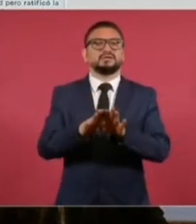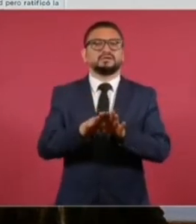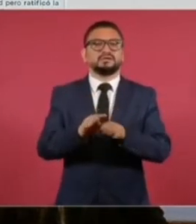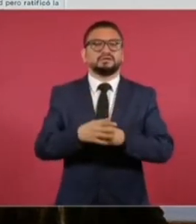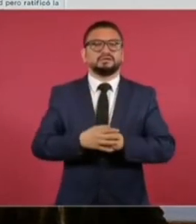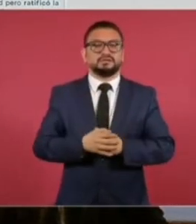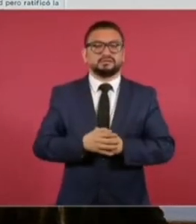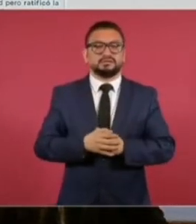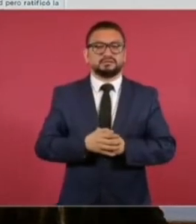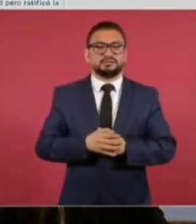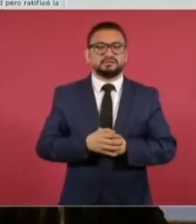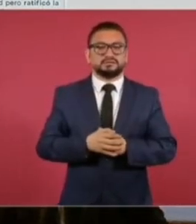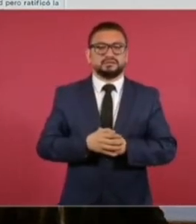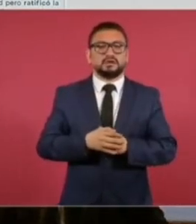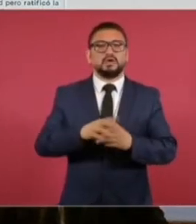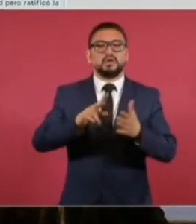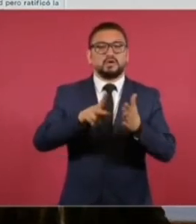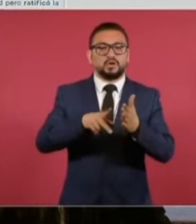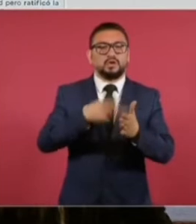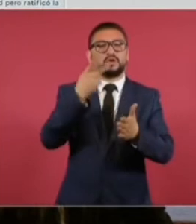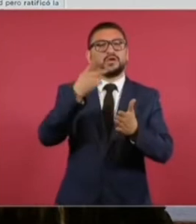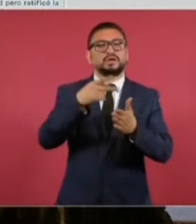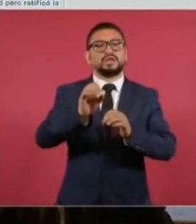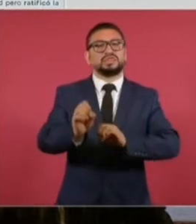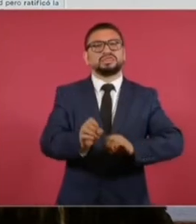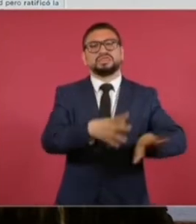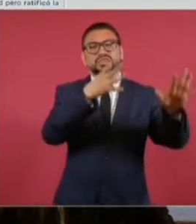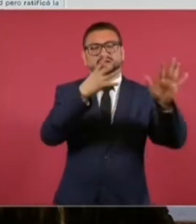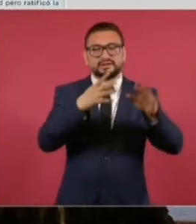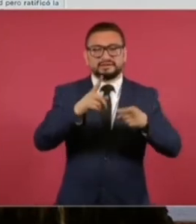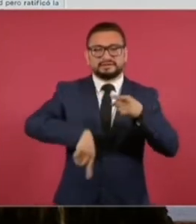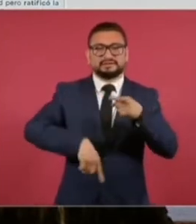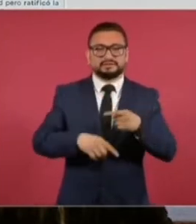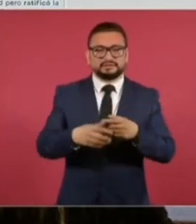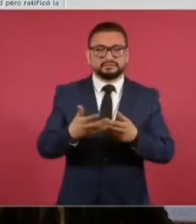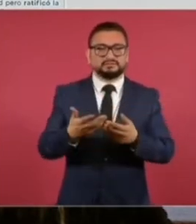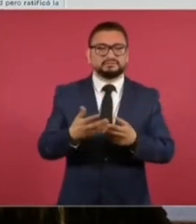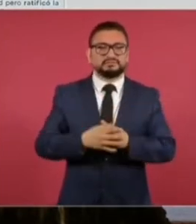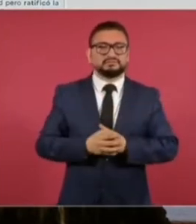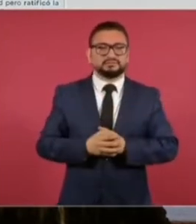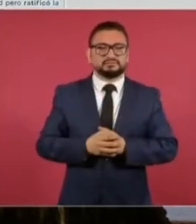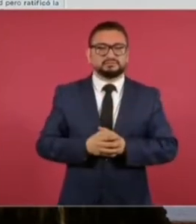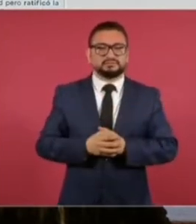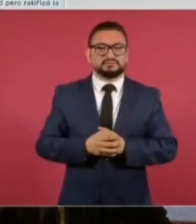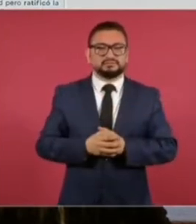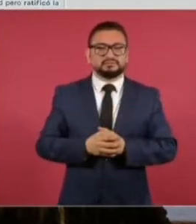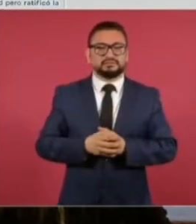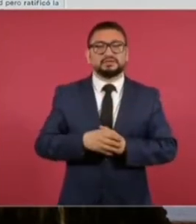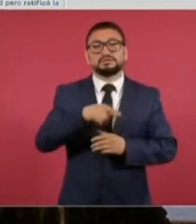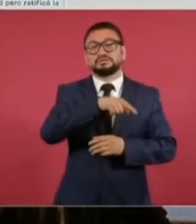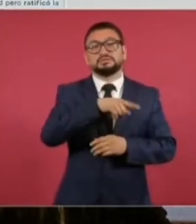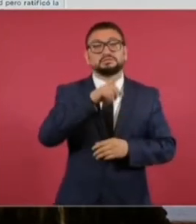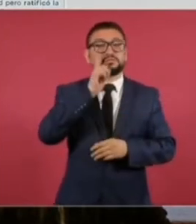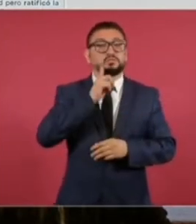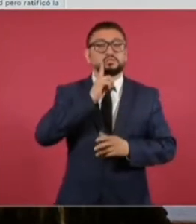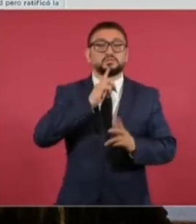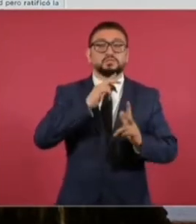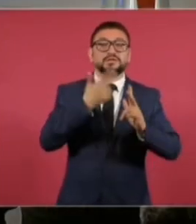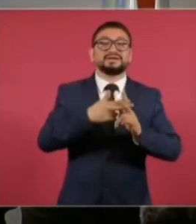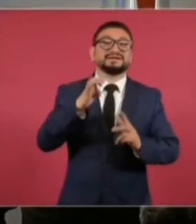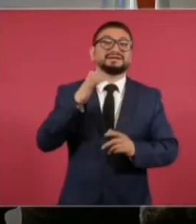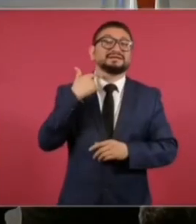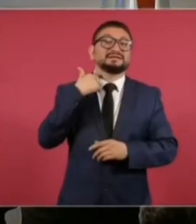el sobreseimiento de este y queda el feminicidio de su